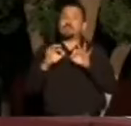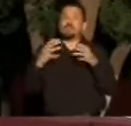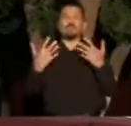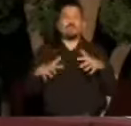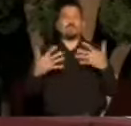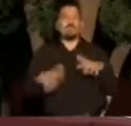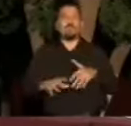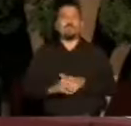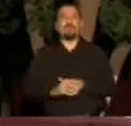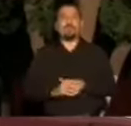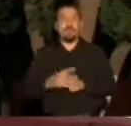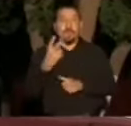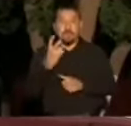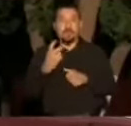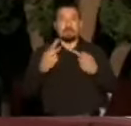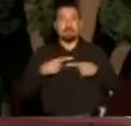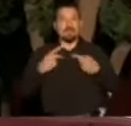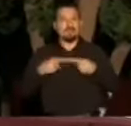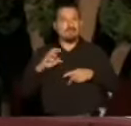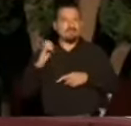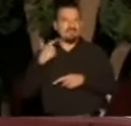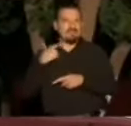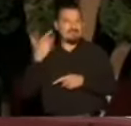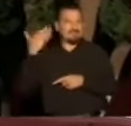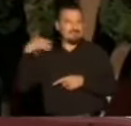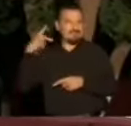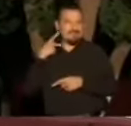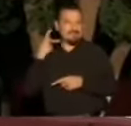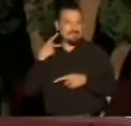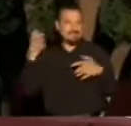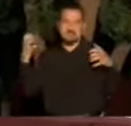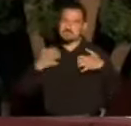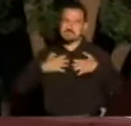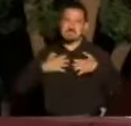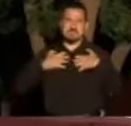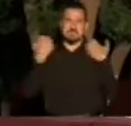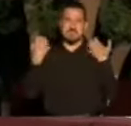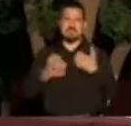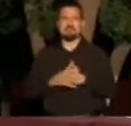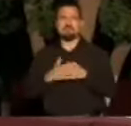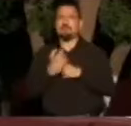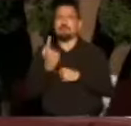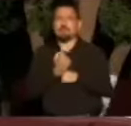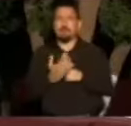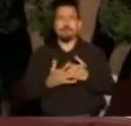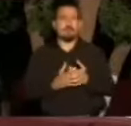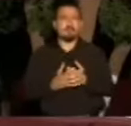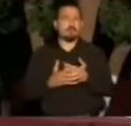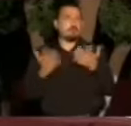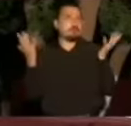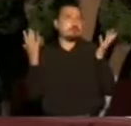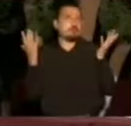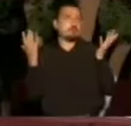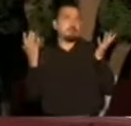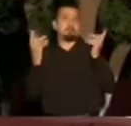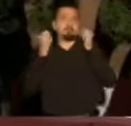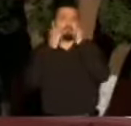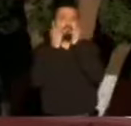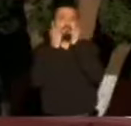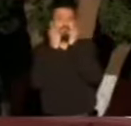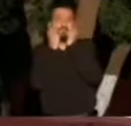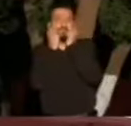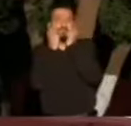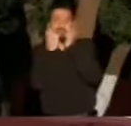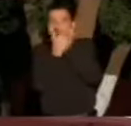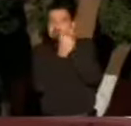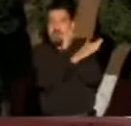conservadores muy enojados. Pues saben, que se vayan al carajo, porque lo primero es